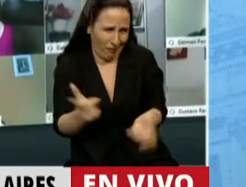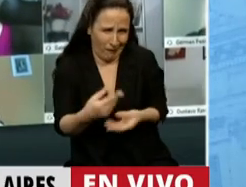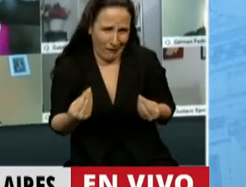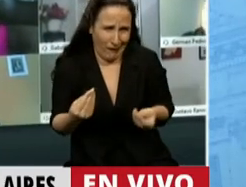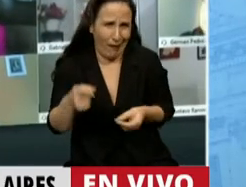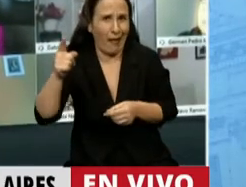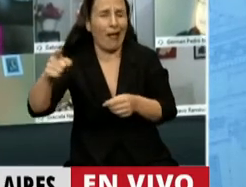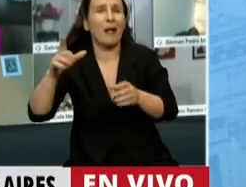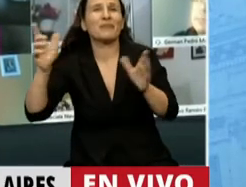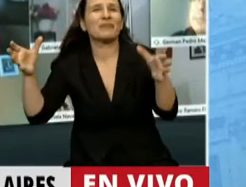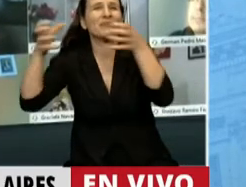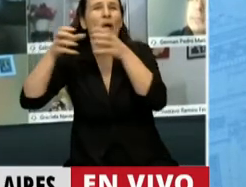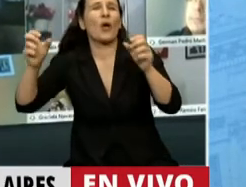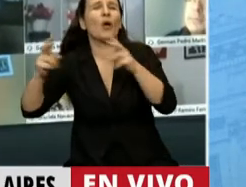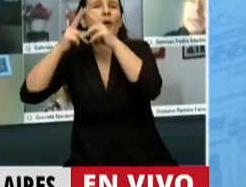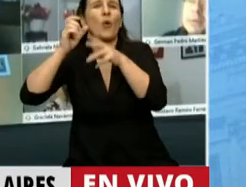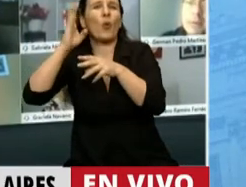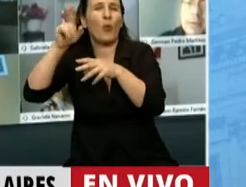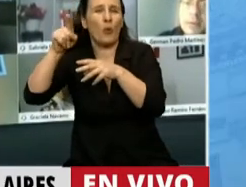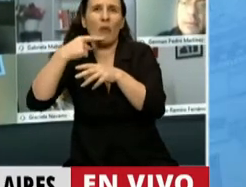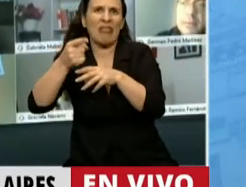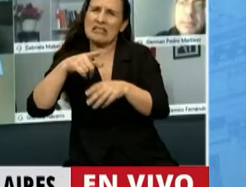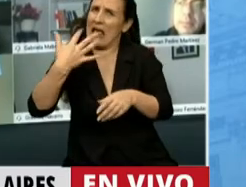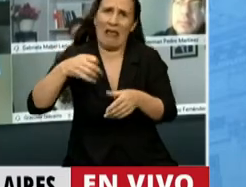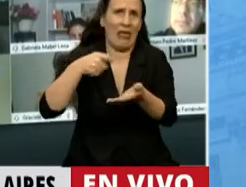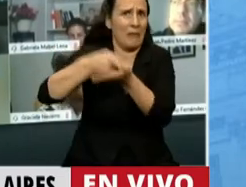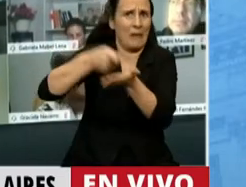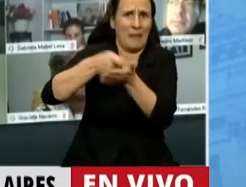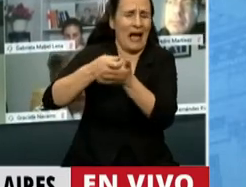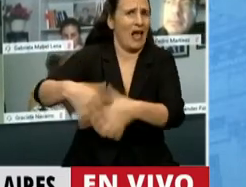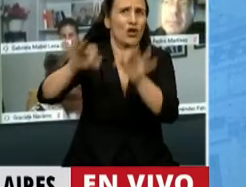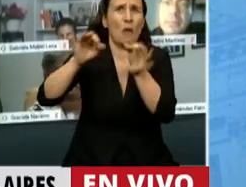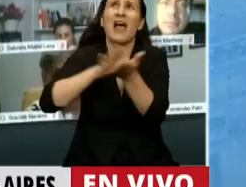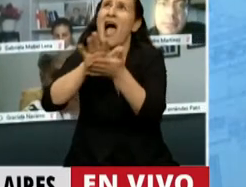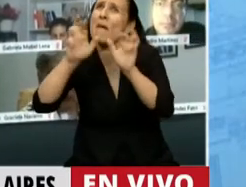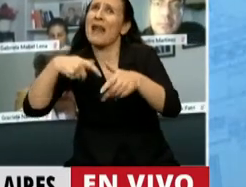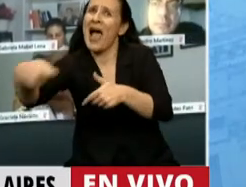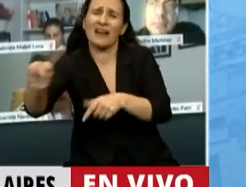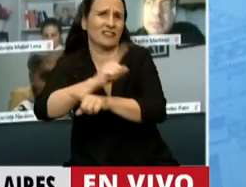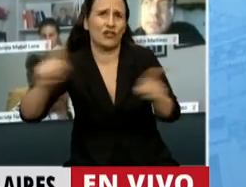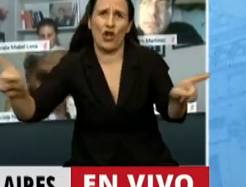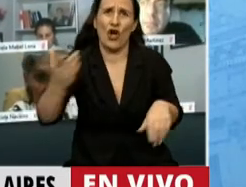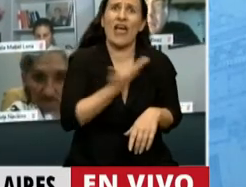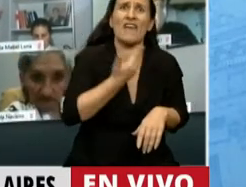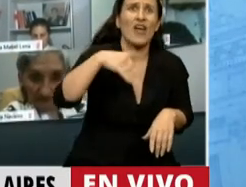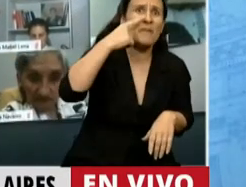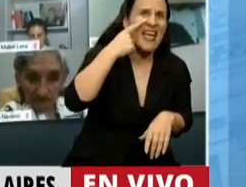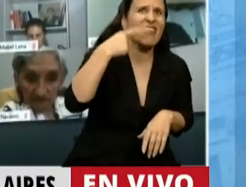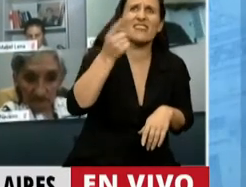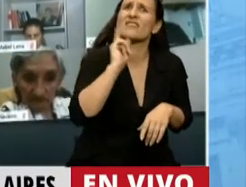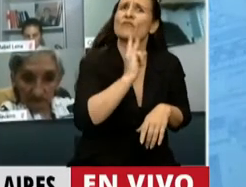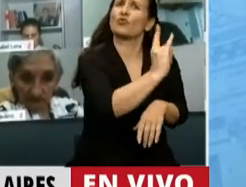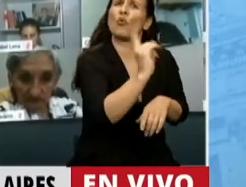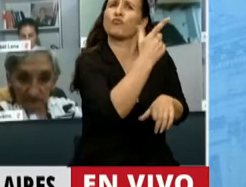del Club de París le dijeron, tenés que pagar todo, constante y sonante, no te renegociamos nada. Nada, el FMI los mandó a arreglar con los fondos buitres